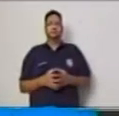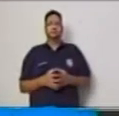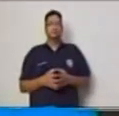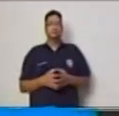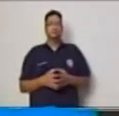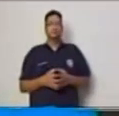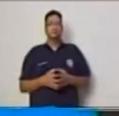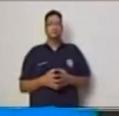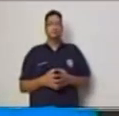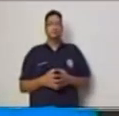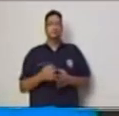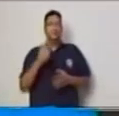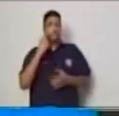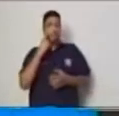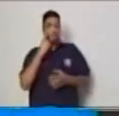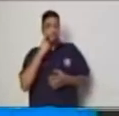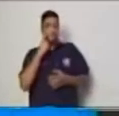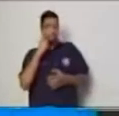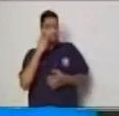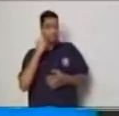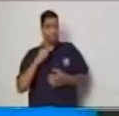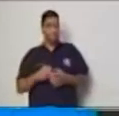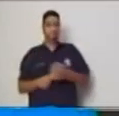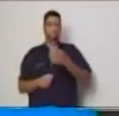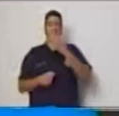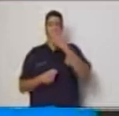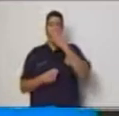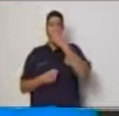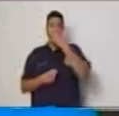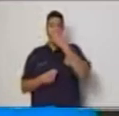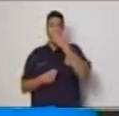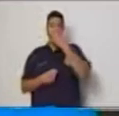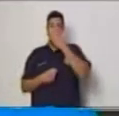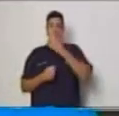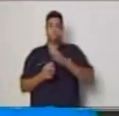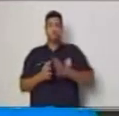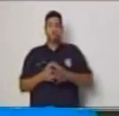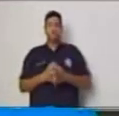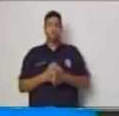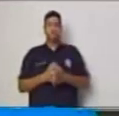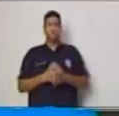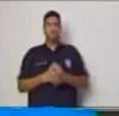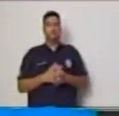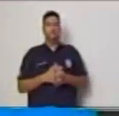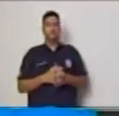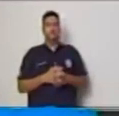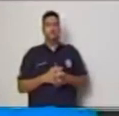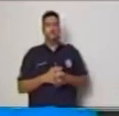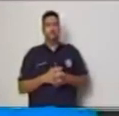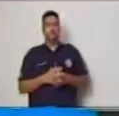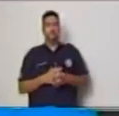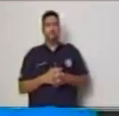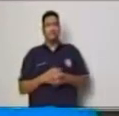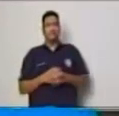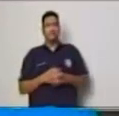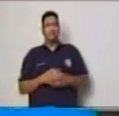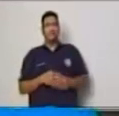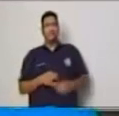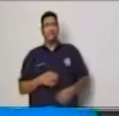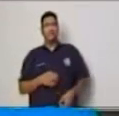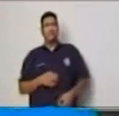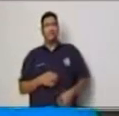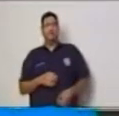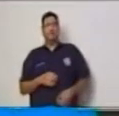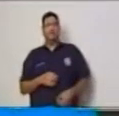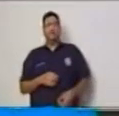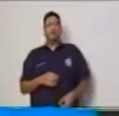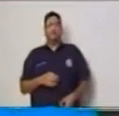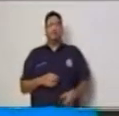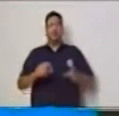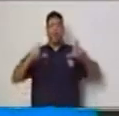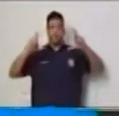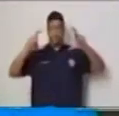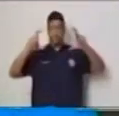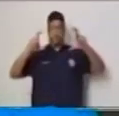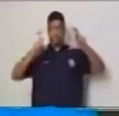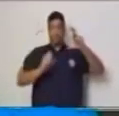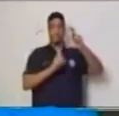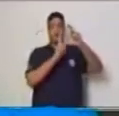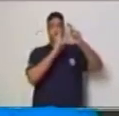empecemos entonces sería a uno le corresponde